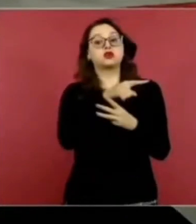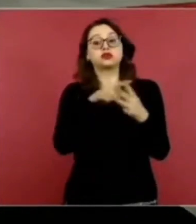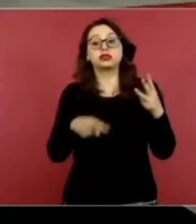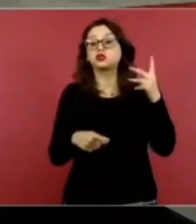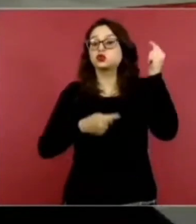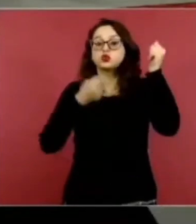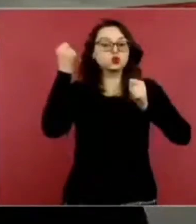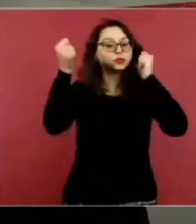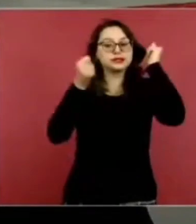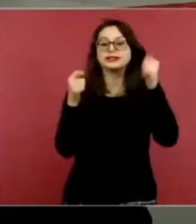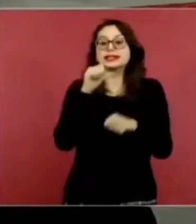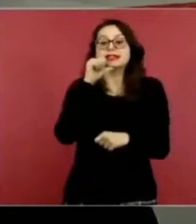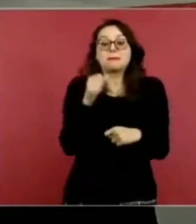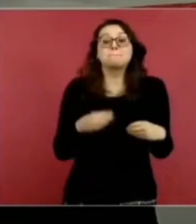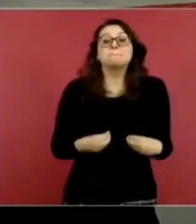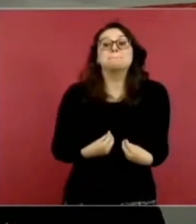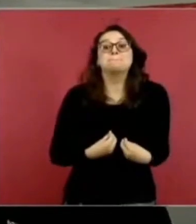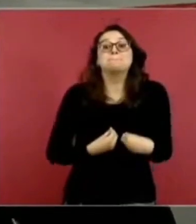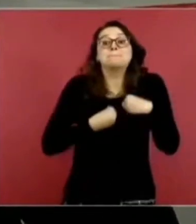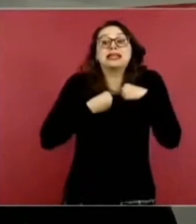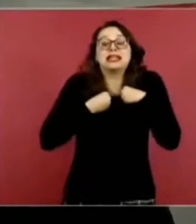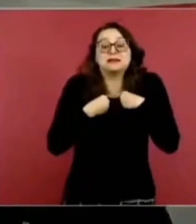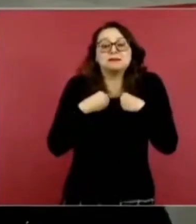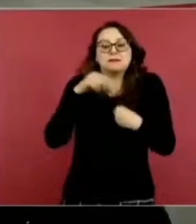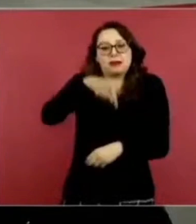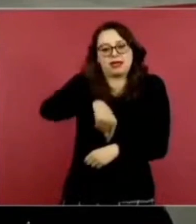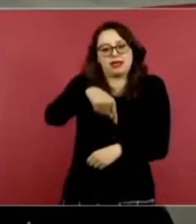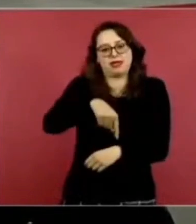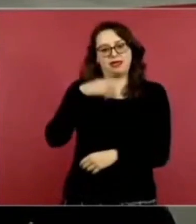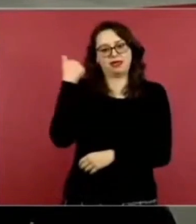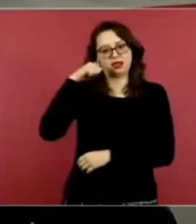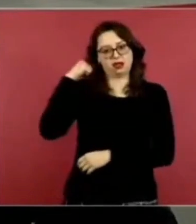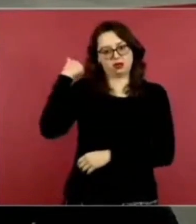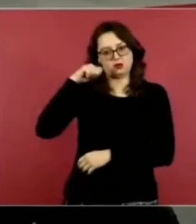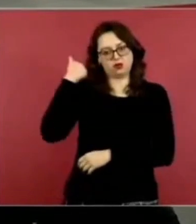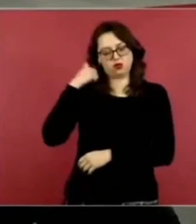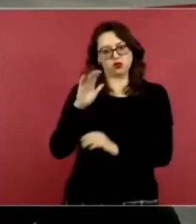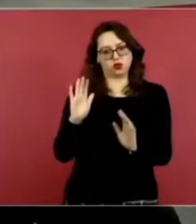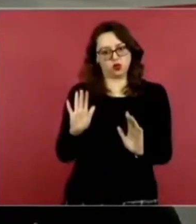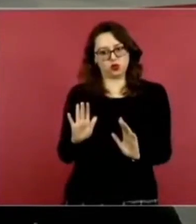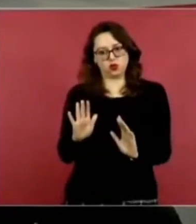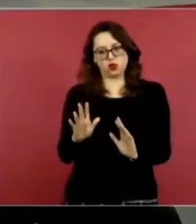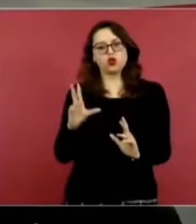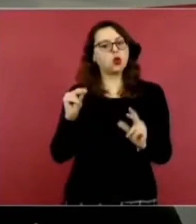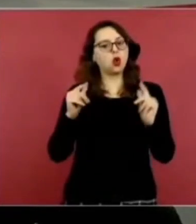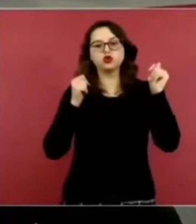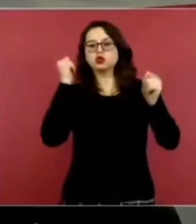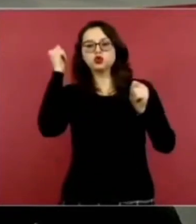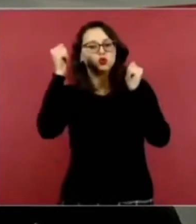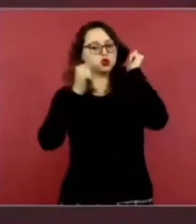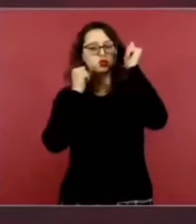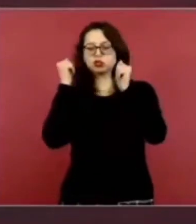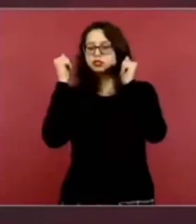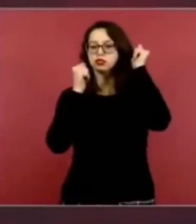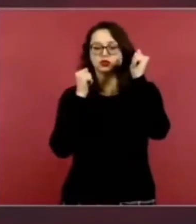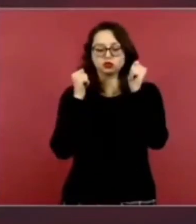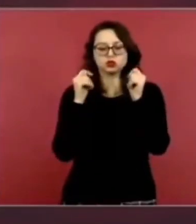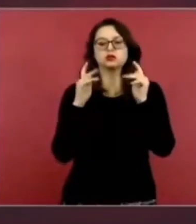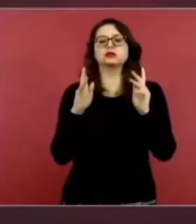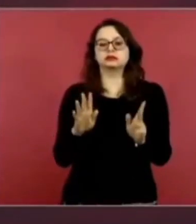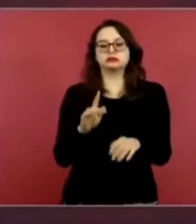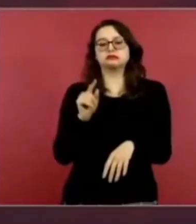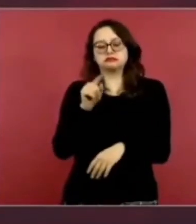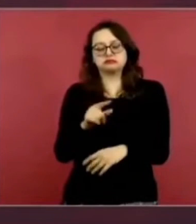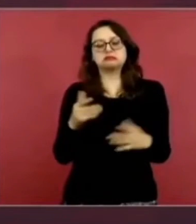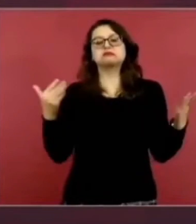de Acapulco. No eran turistas. O sea, su origen es Estados Unidos,